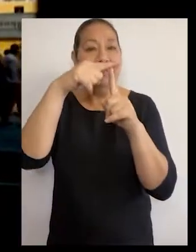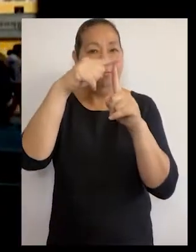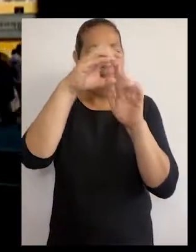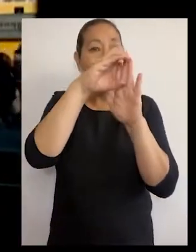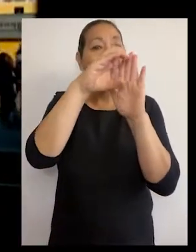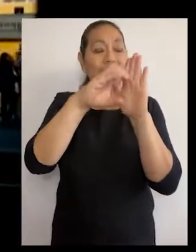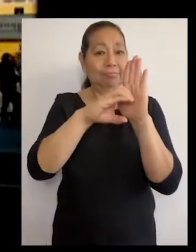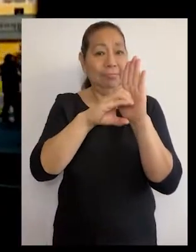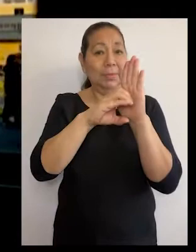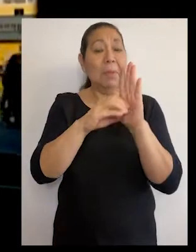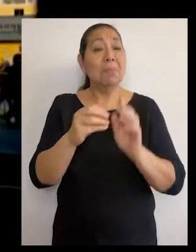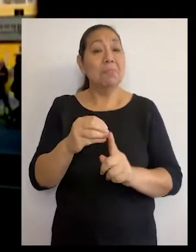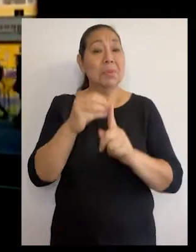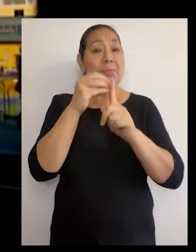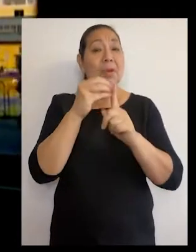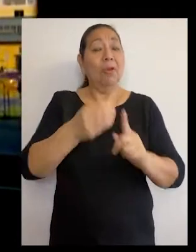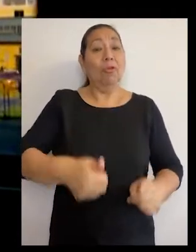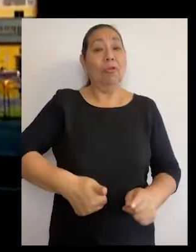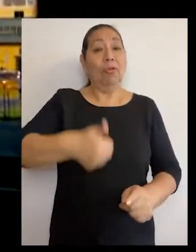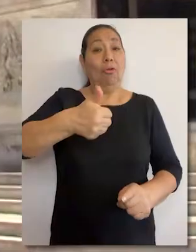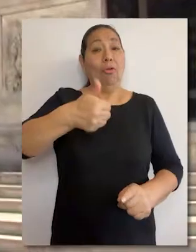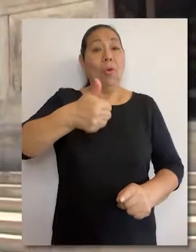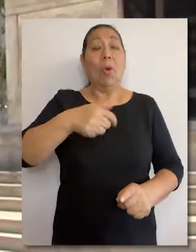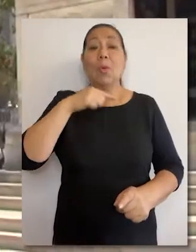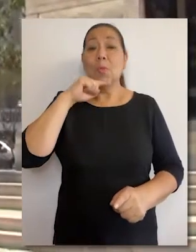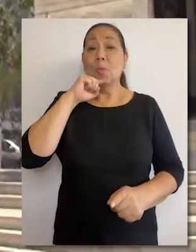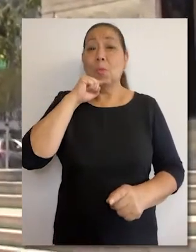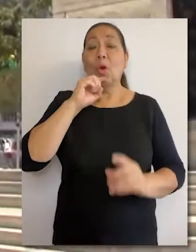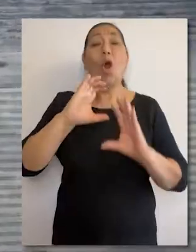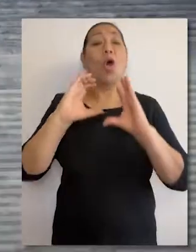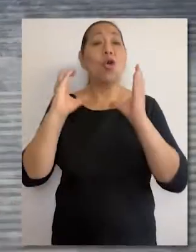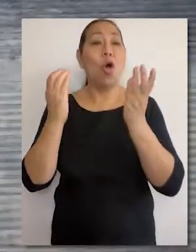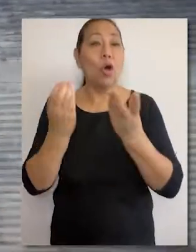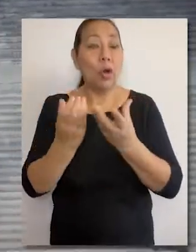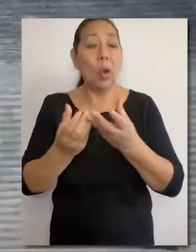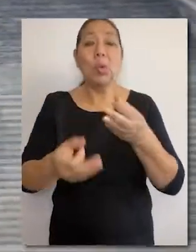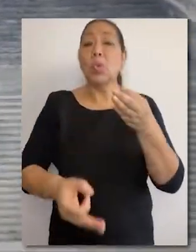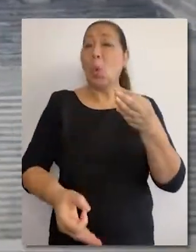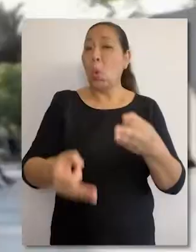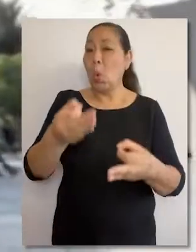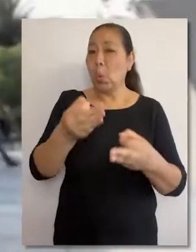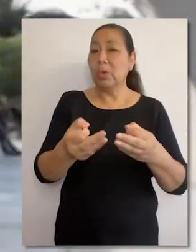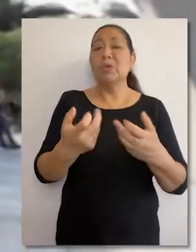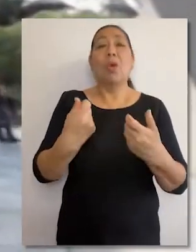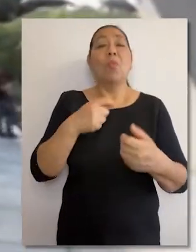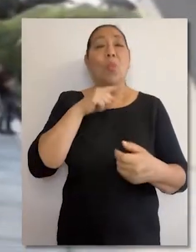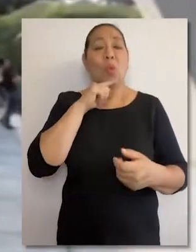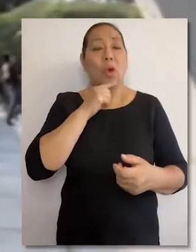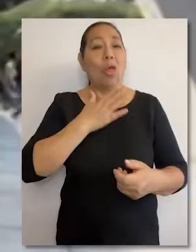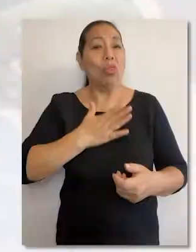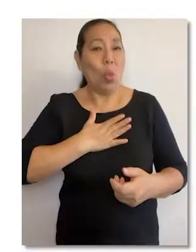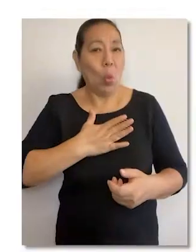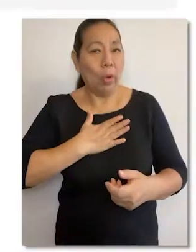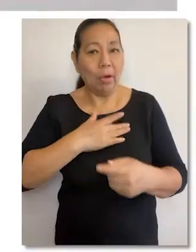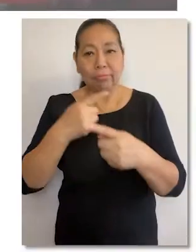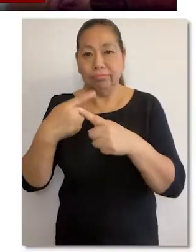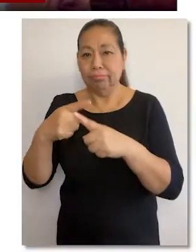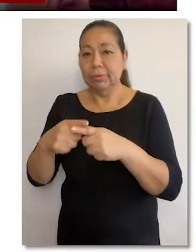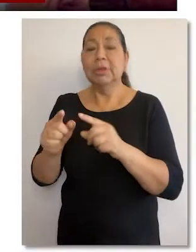y que congregó a las principales autoridades políticas, congresales, judiciales, empresariales, académicas,